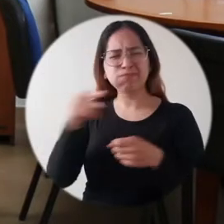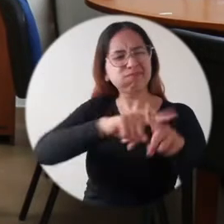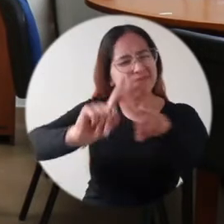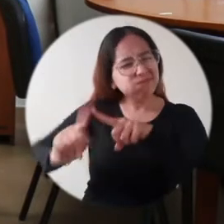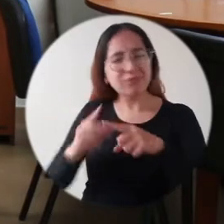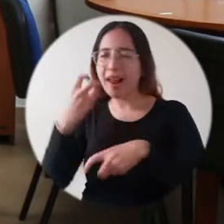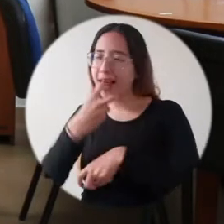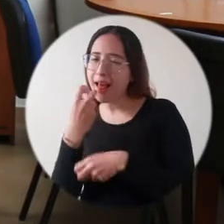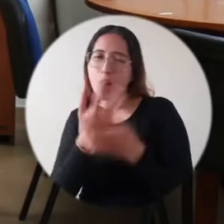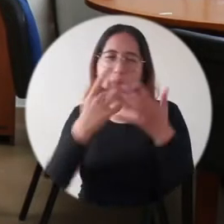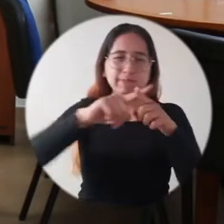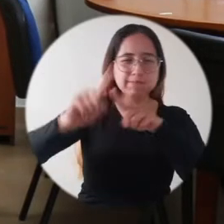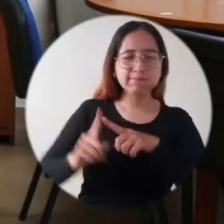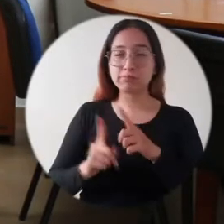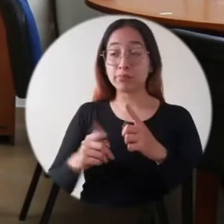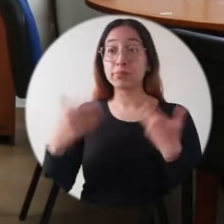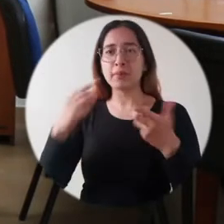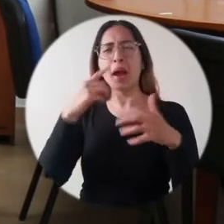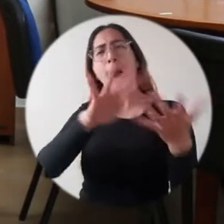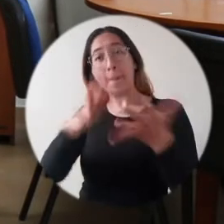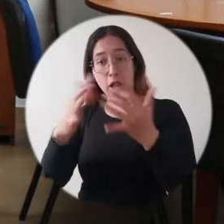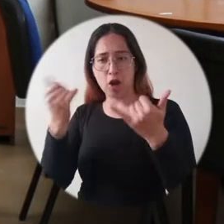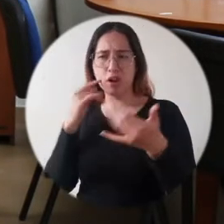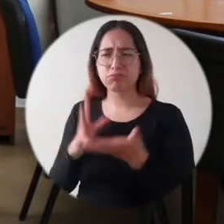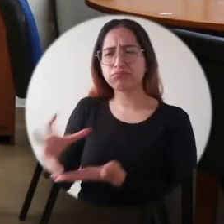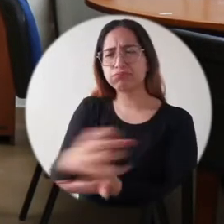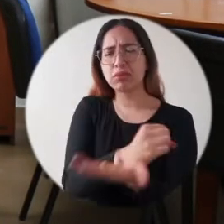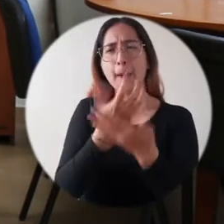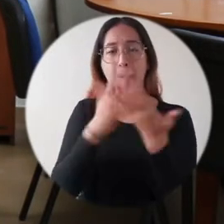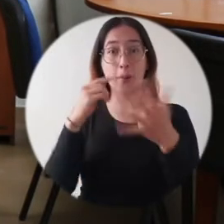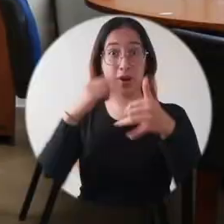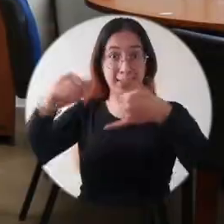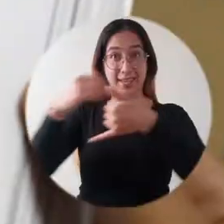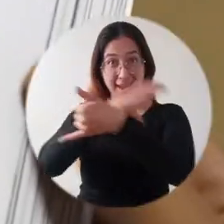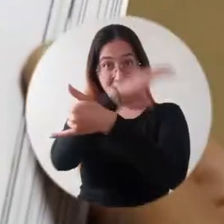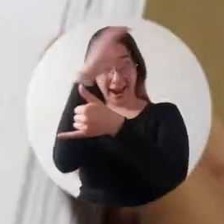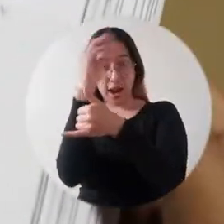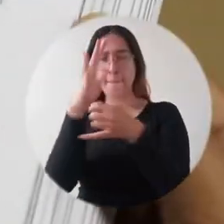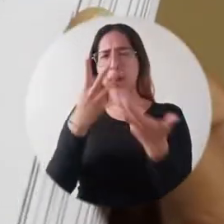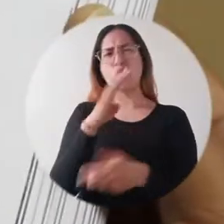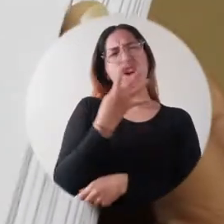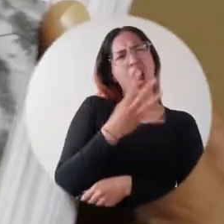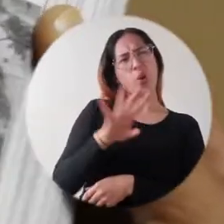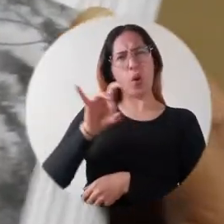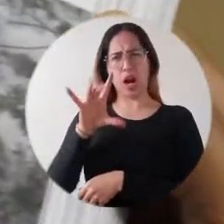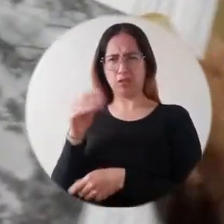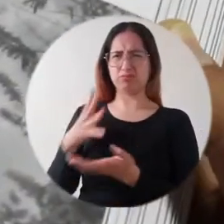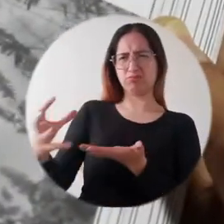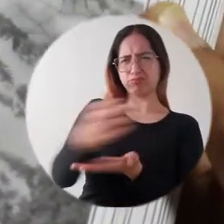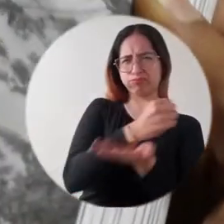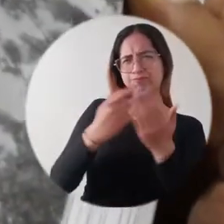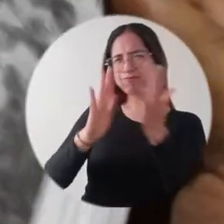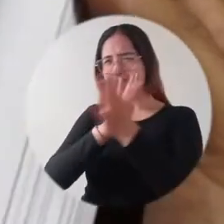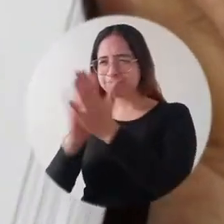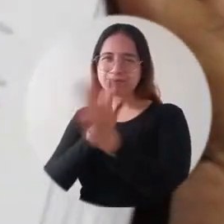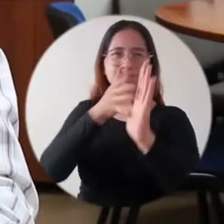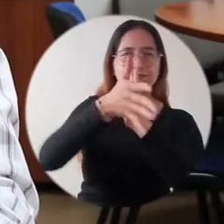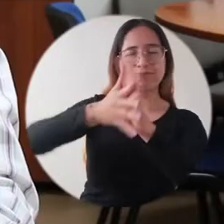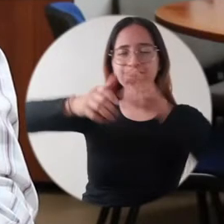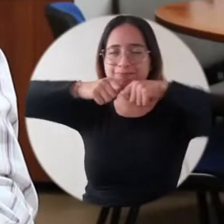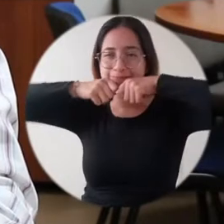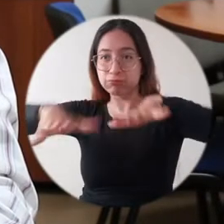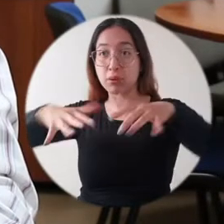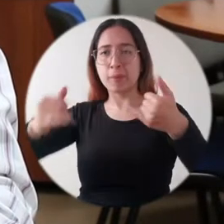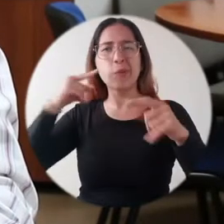Recoge más o menos 14, 15 ensayos de todo el Caribe Colombiano y aquí lo que nos interesa